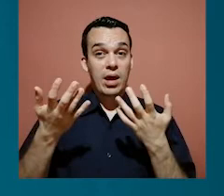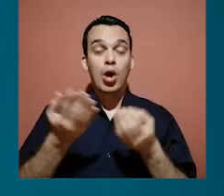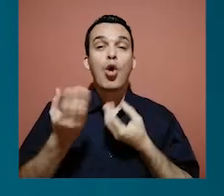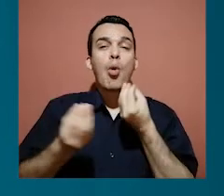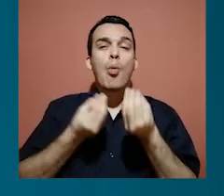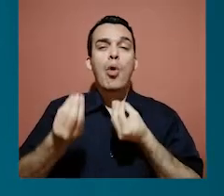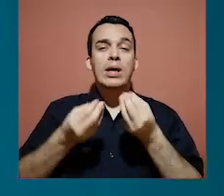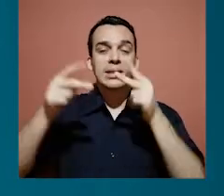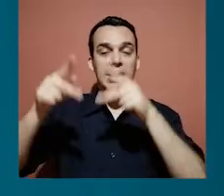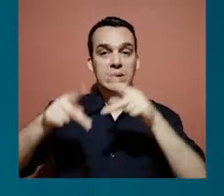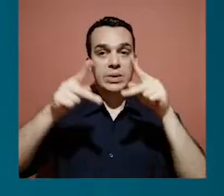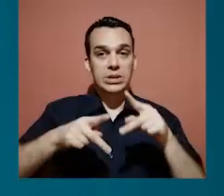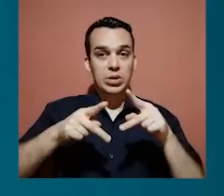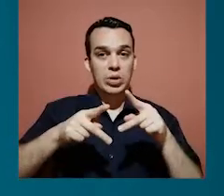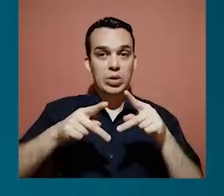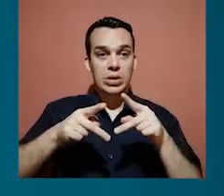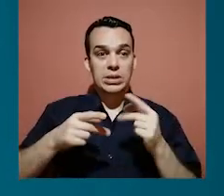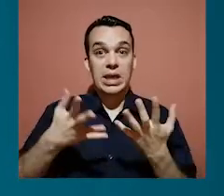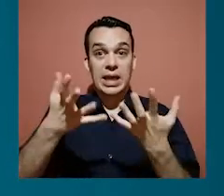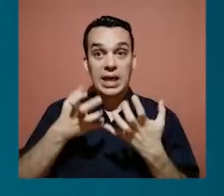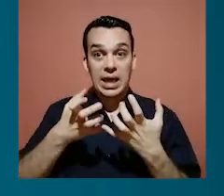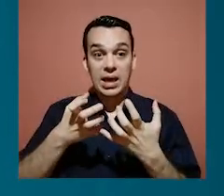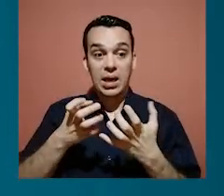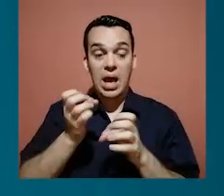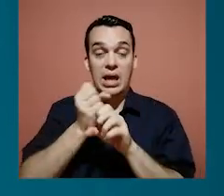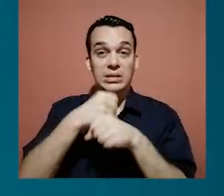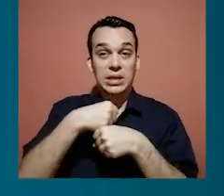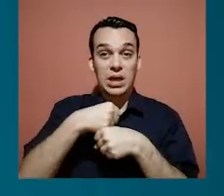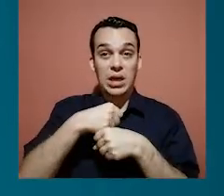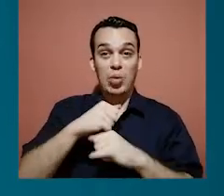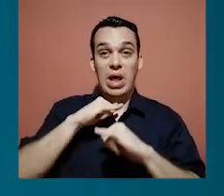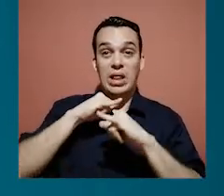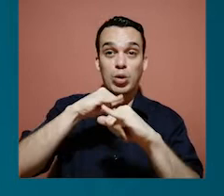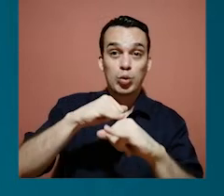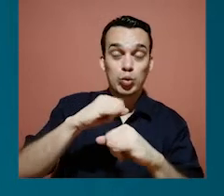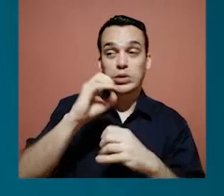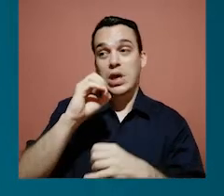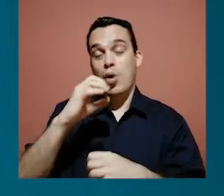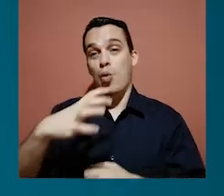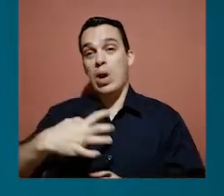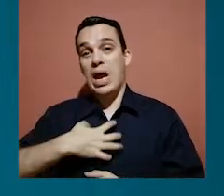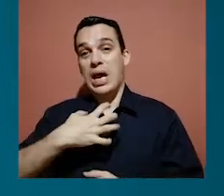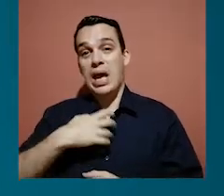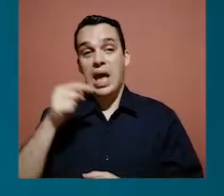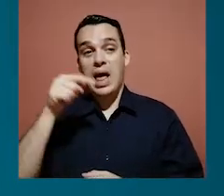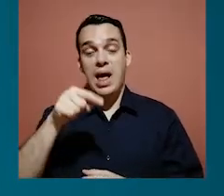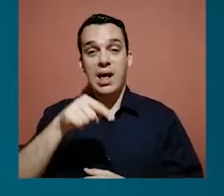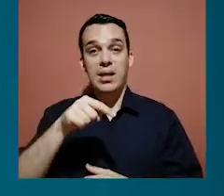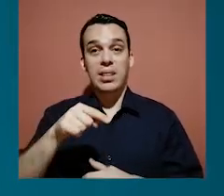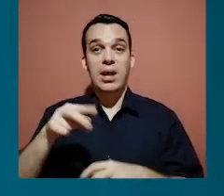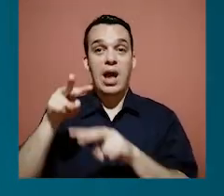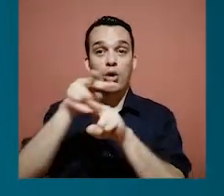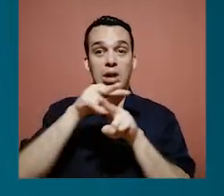¿Cómo hacen las personas que desean interponer una denuncia o una queja ante la